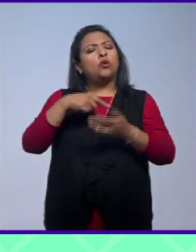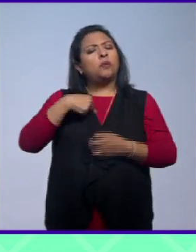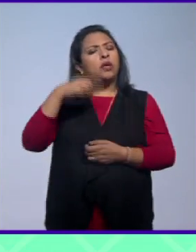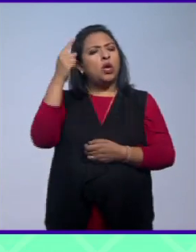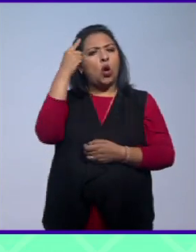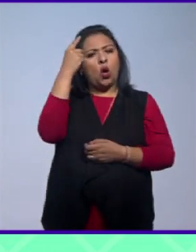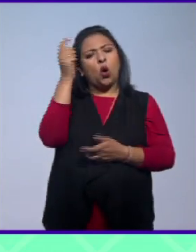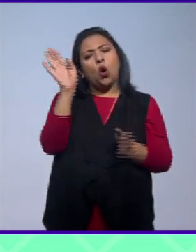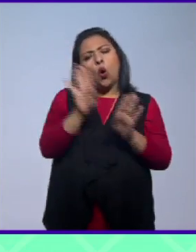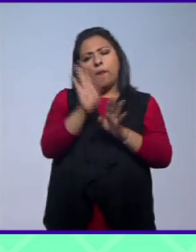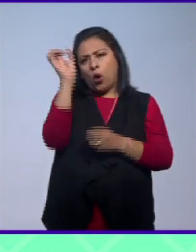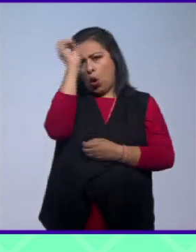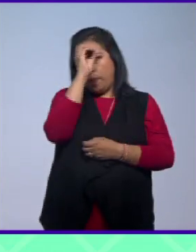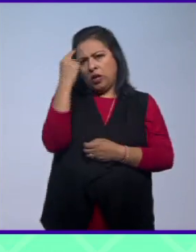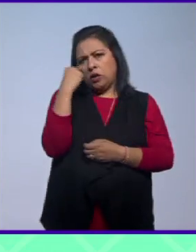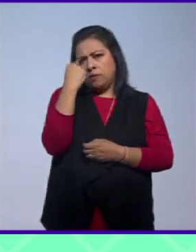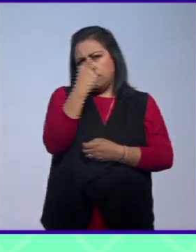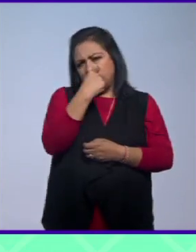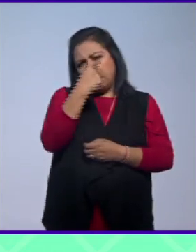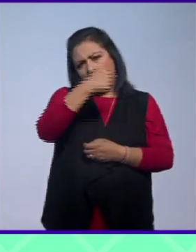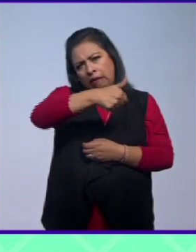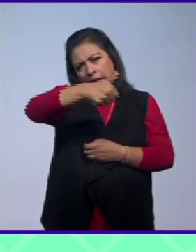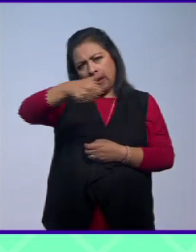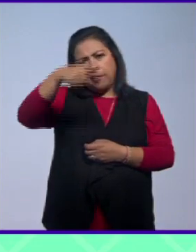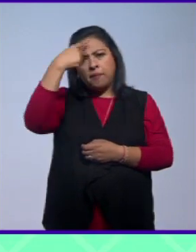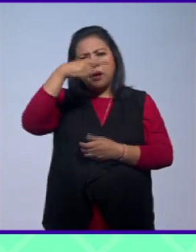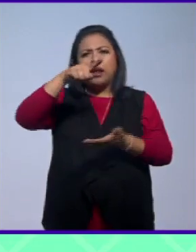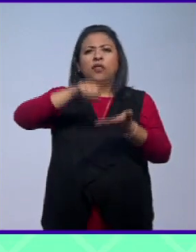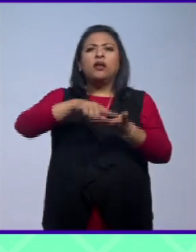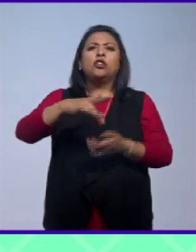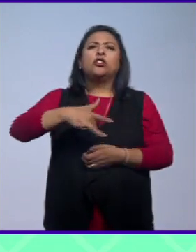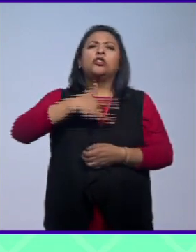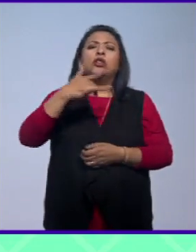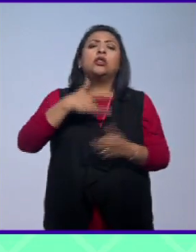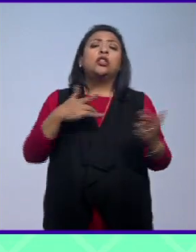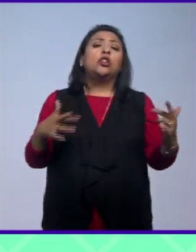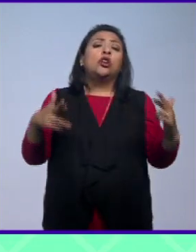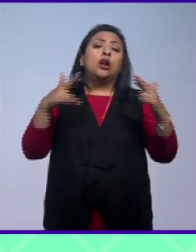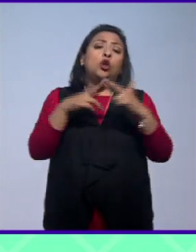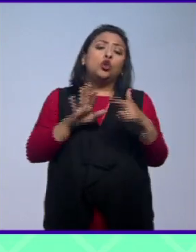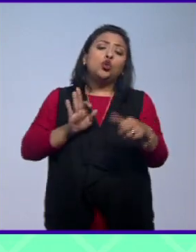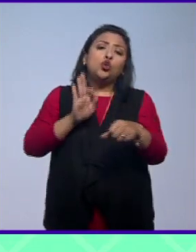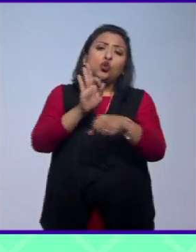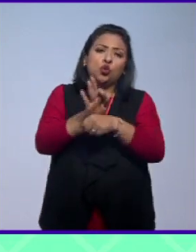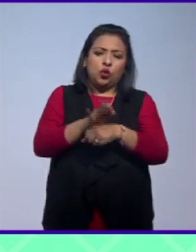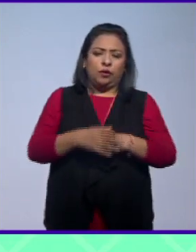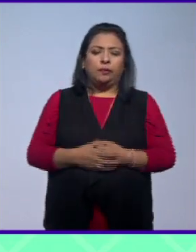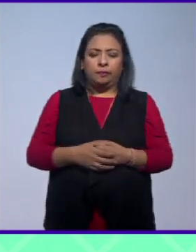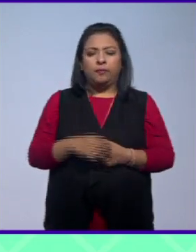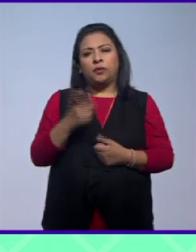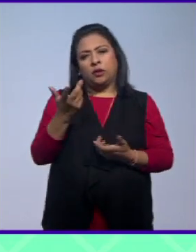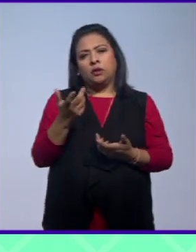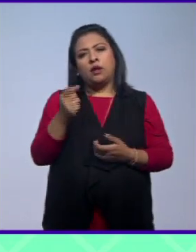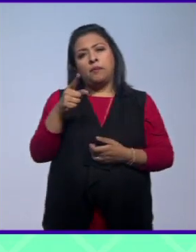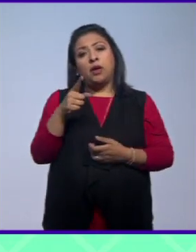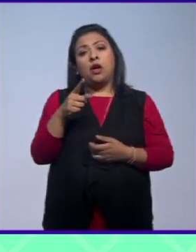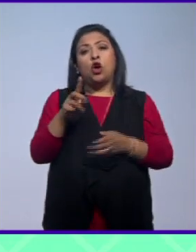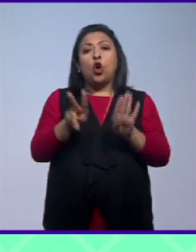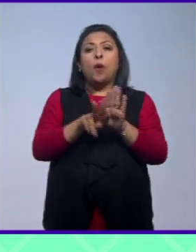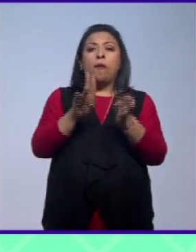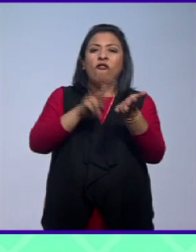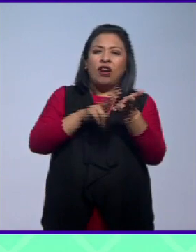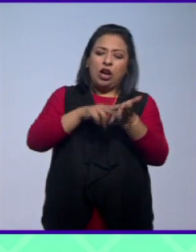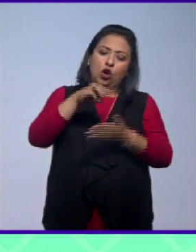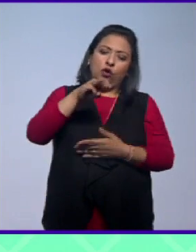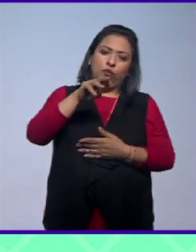personal para cultivar el sentido religioso, moral y social. La